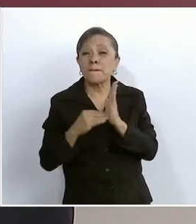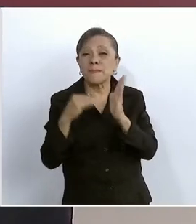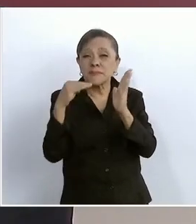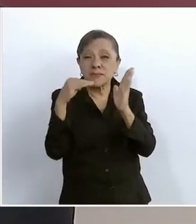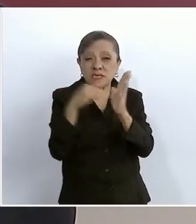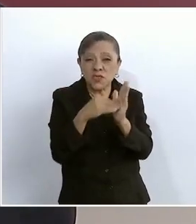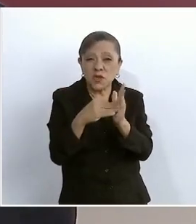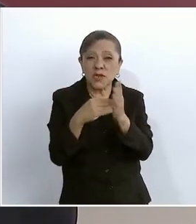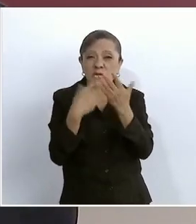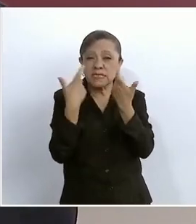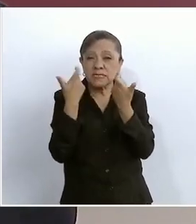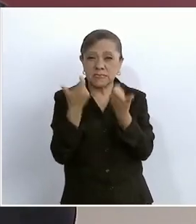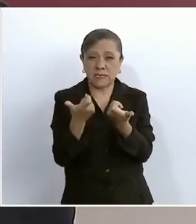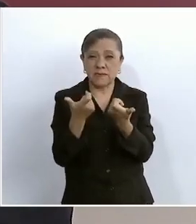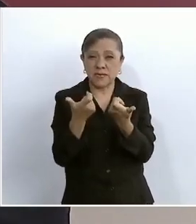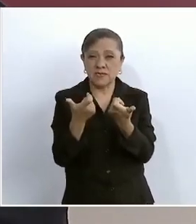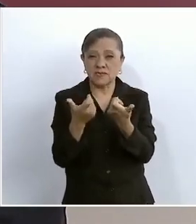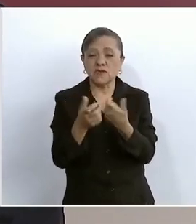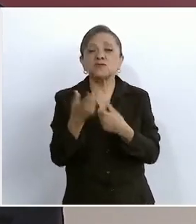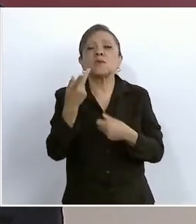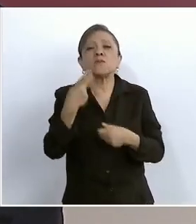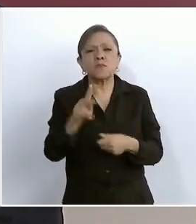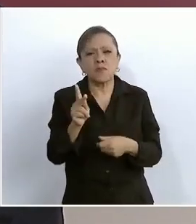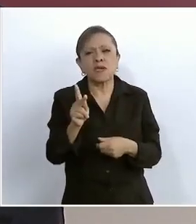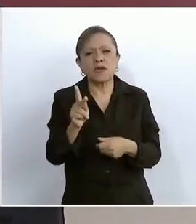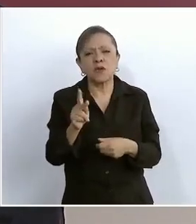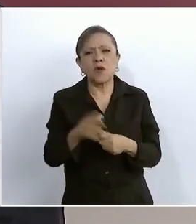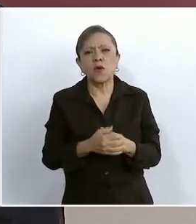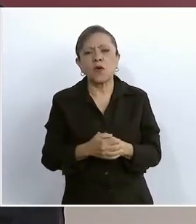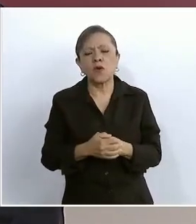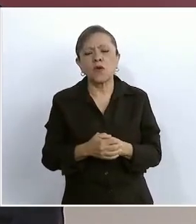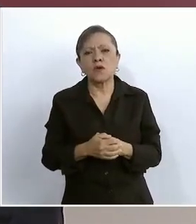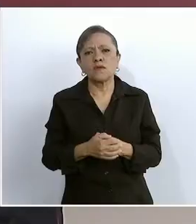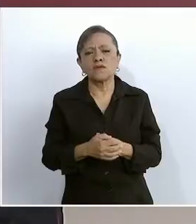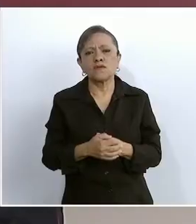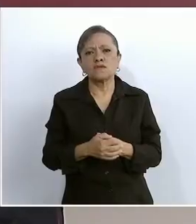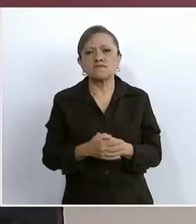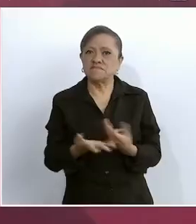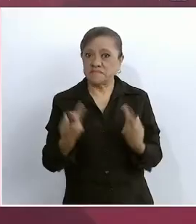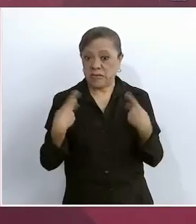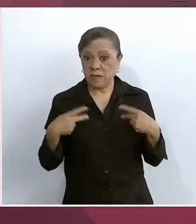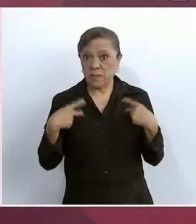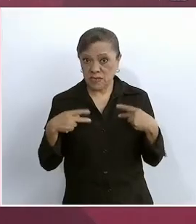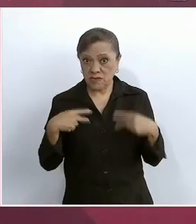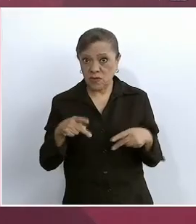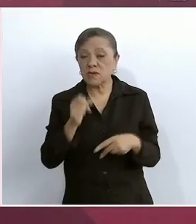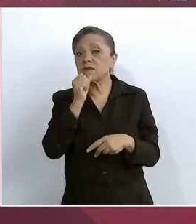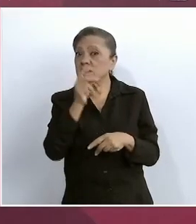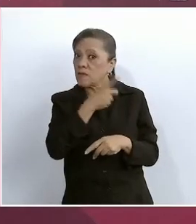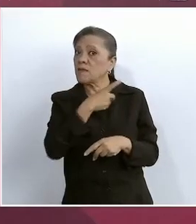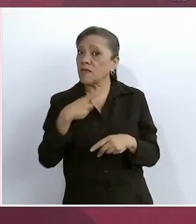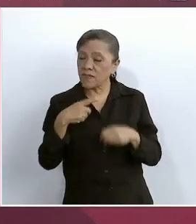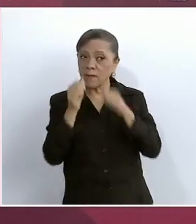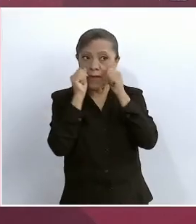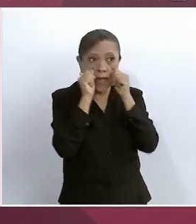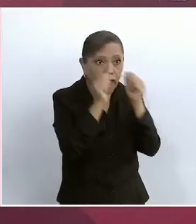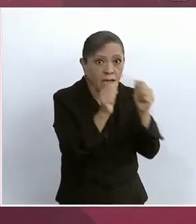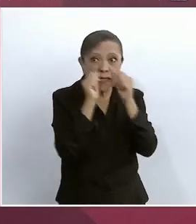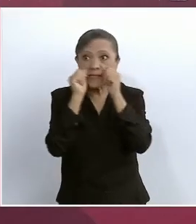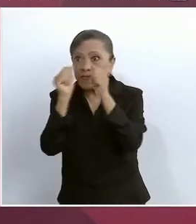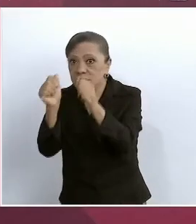pero se tiene que atender también a la gente. por eso